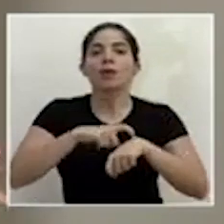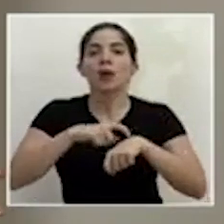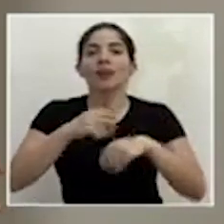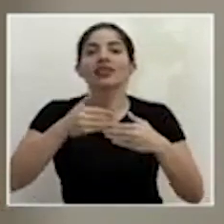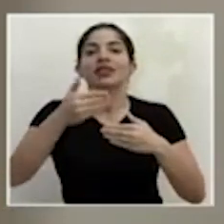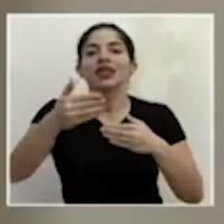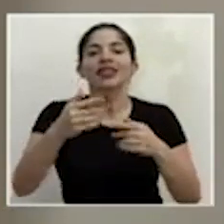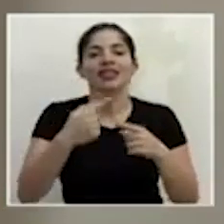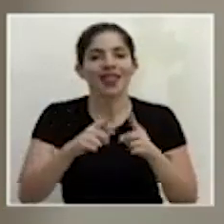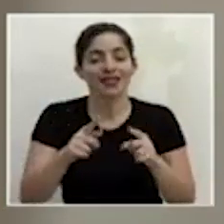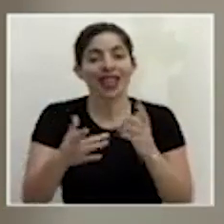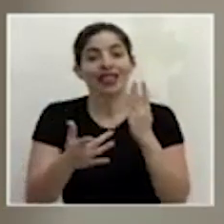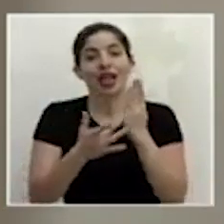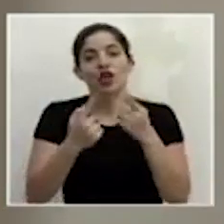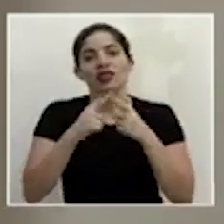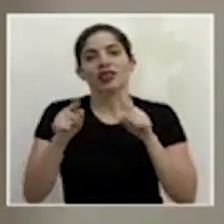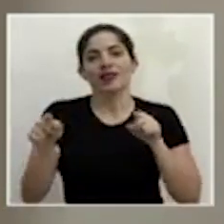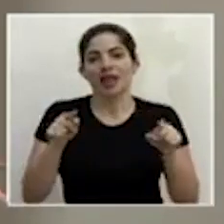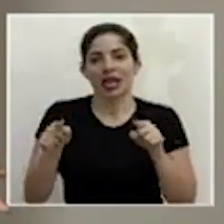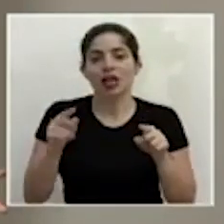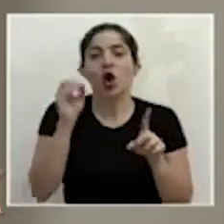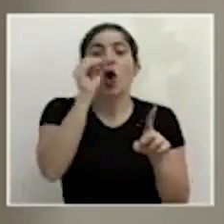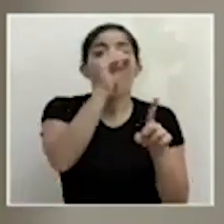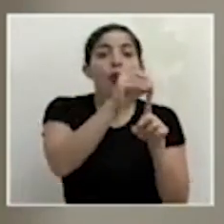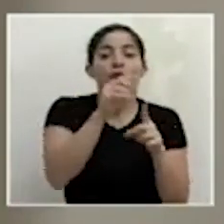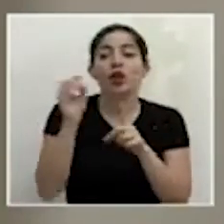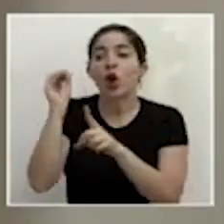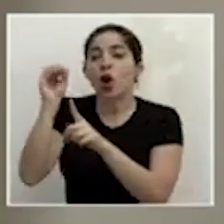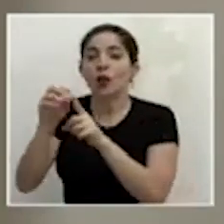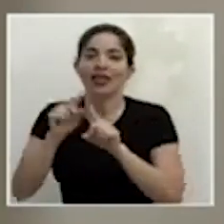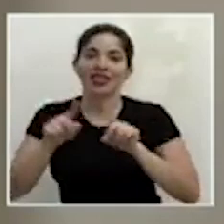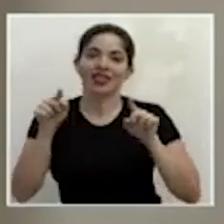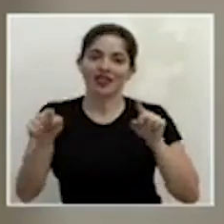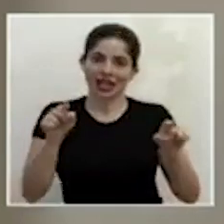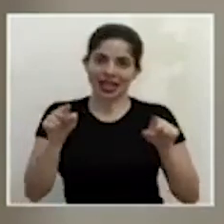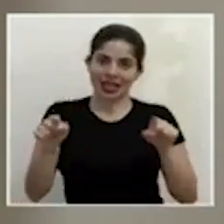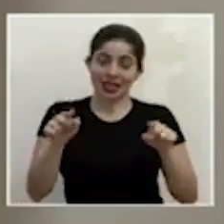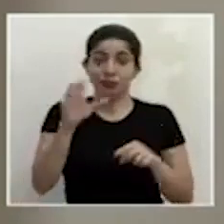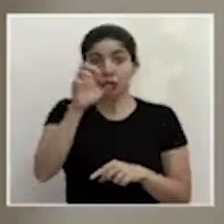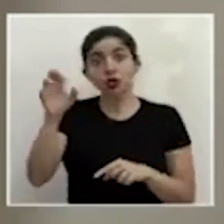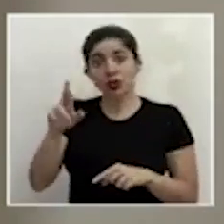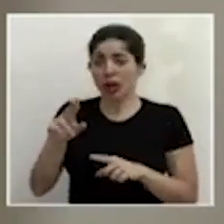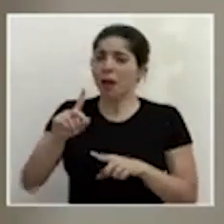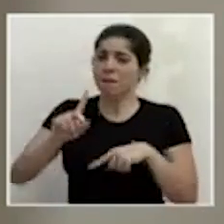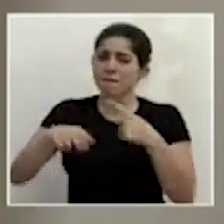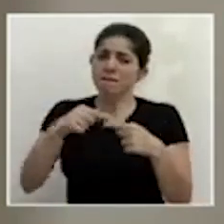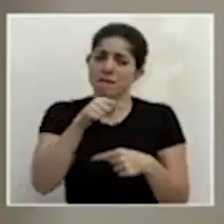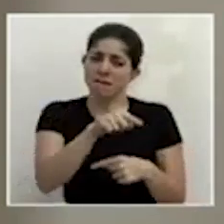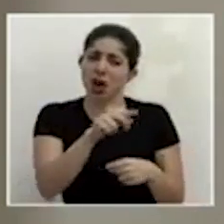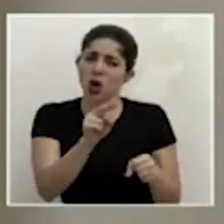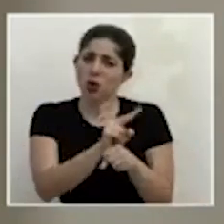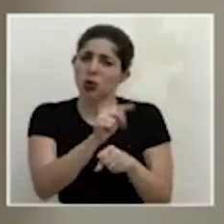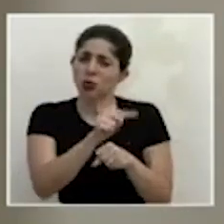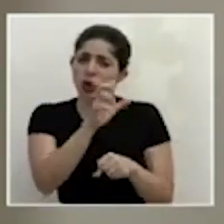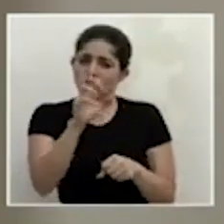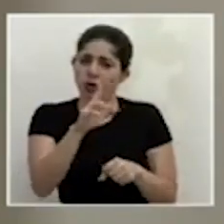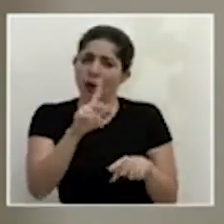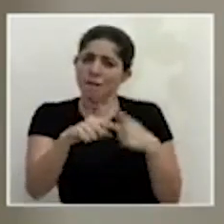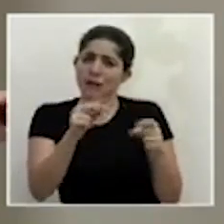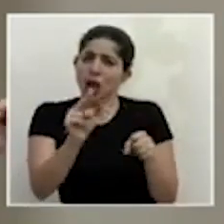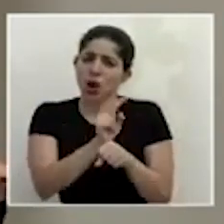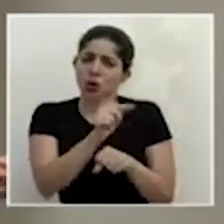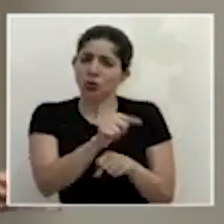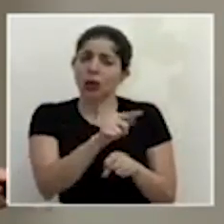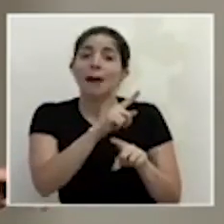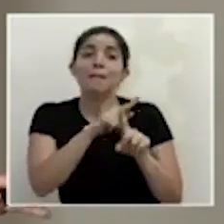tecnología para diferentes propósitos costa rica va a hacer también estas otras pruebas pero